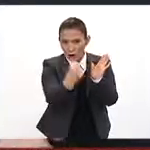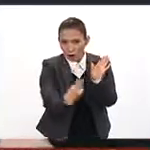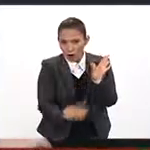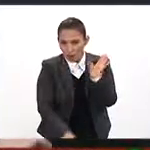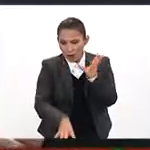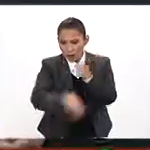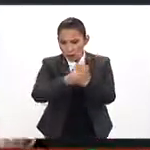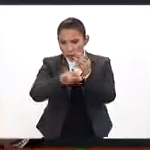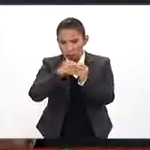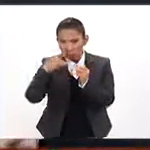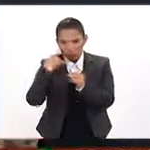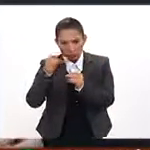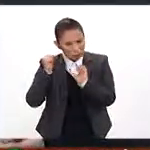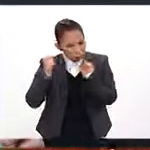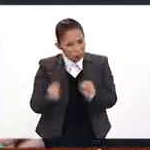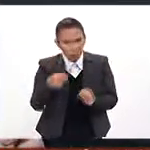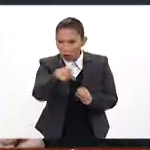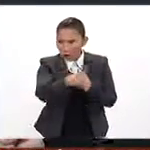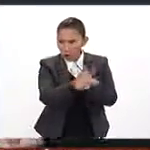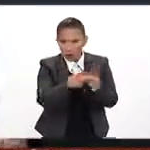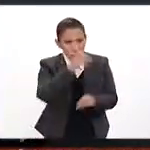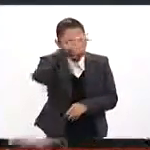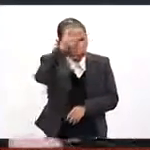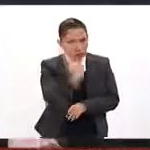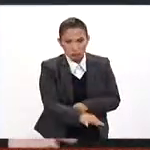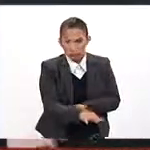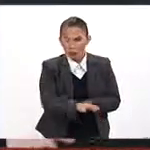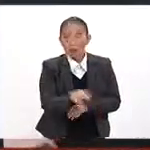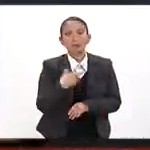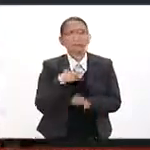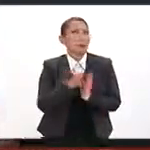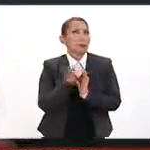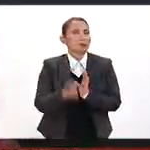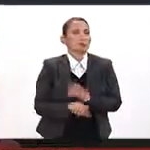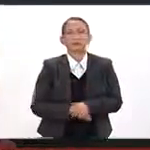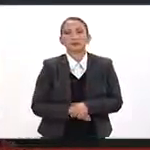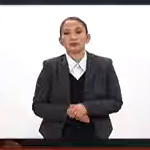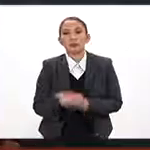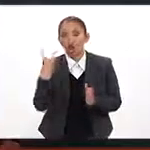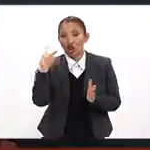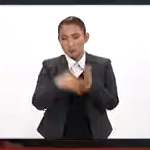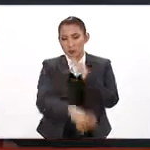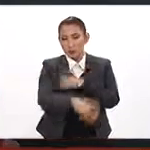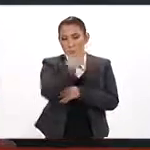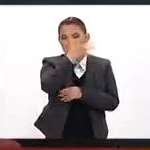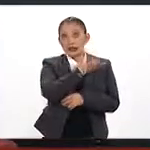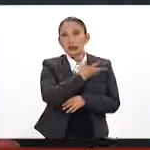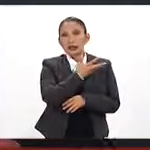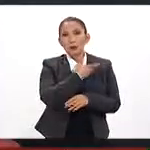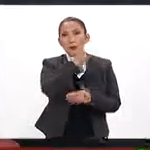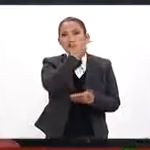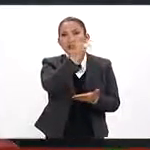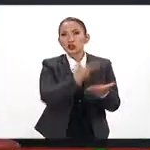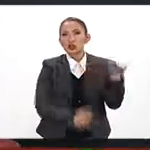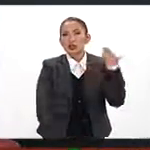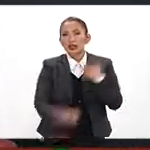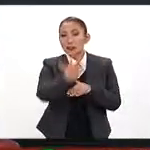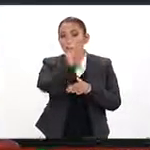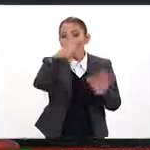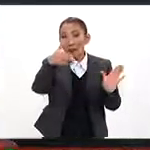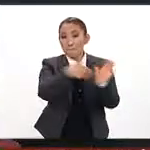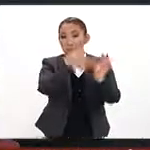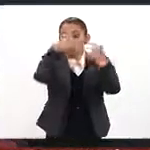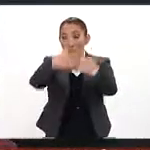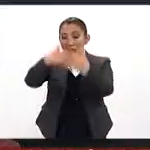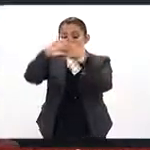están sumando a este esfuerzo y que garantizan que están dando promociones. Un ejemplo te podría decir, en el 2014 tuvimos más de 50